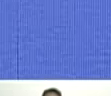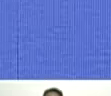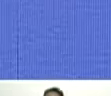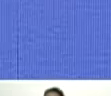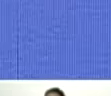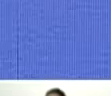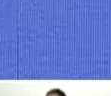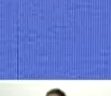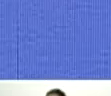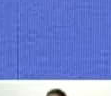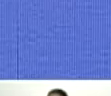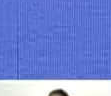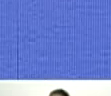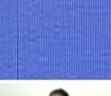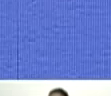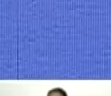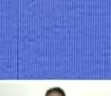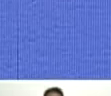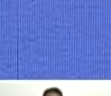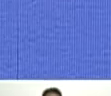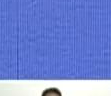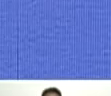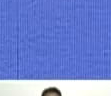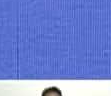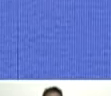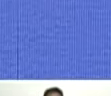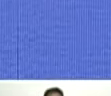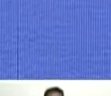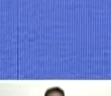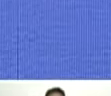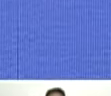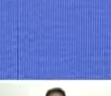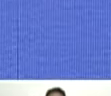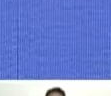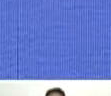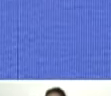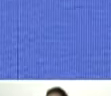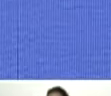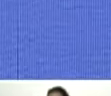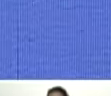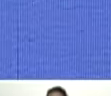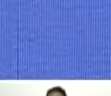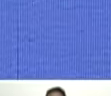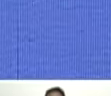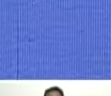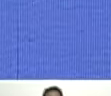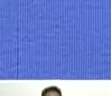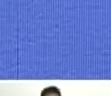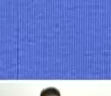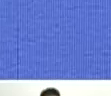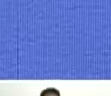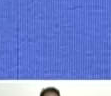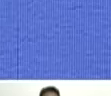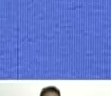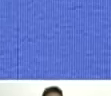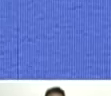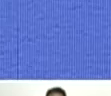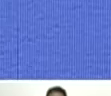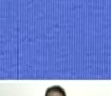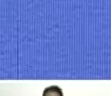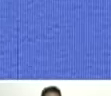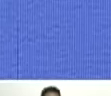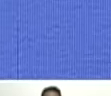Venezuela, la revolución bolivariana, socialista, humanista, cristiana del siglo